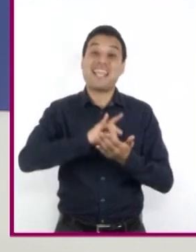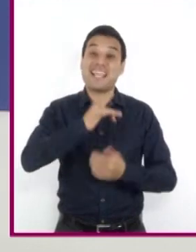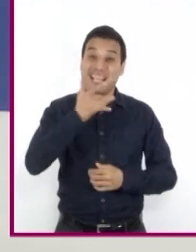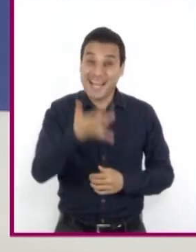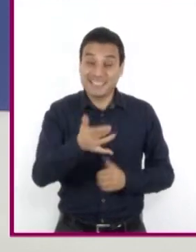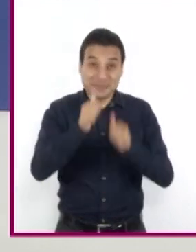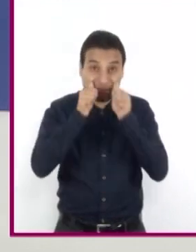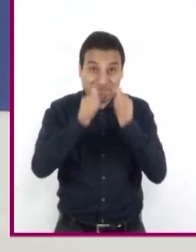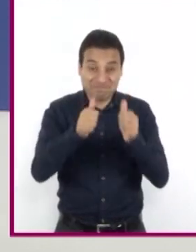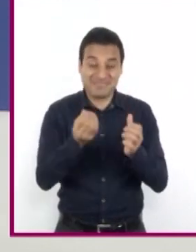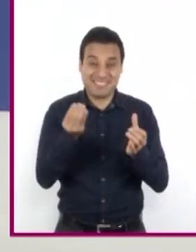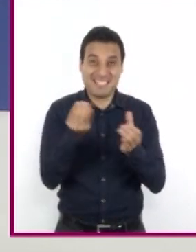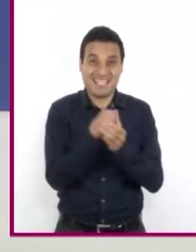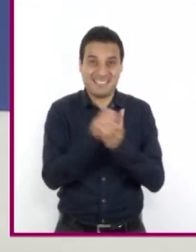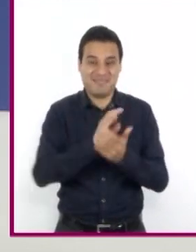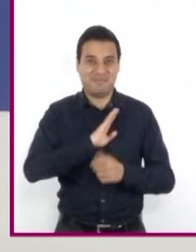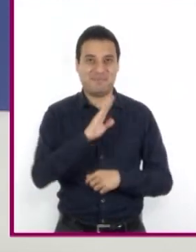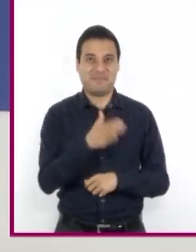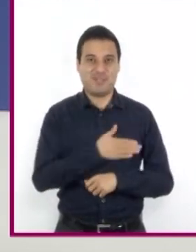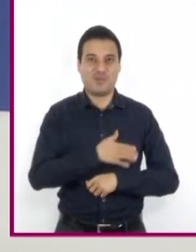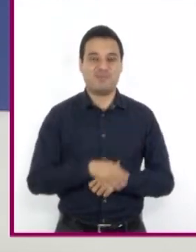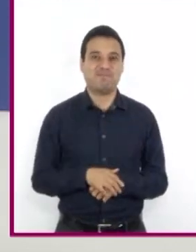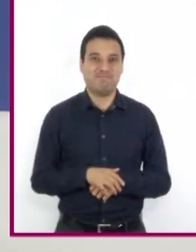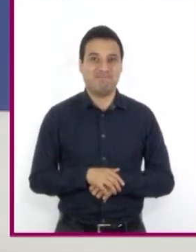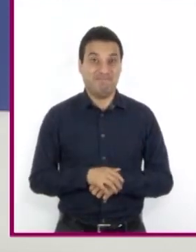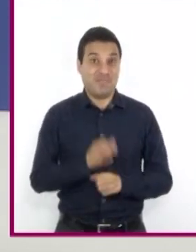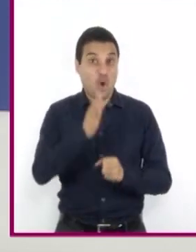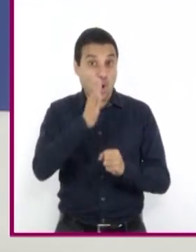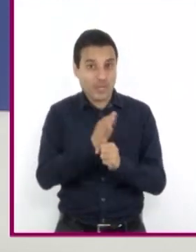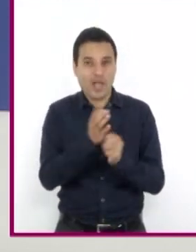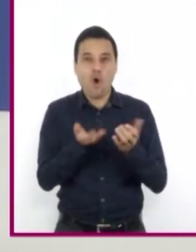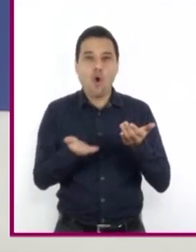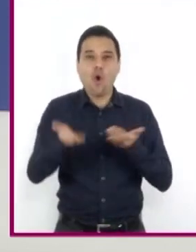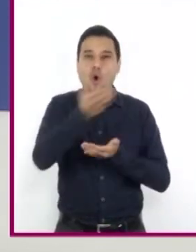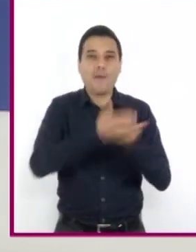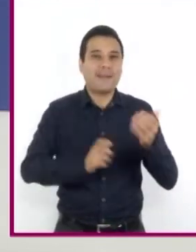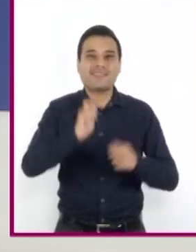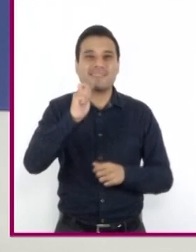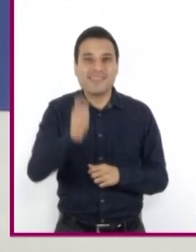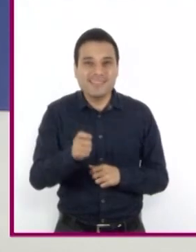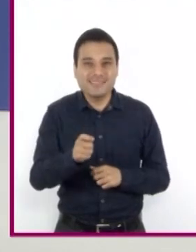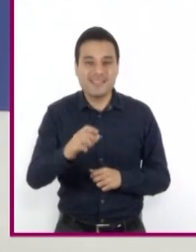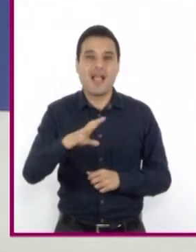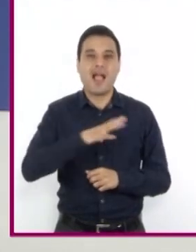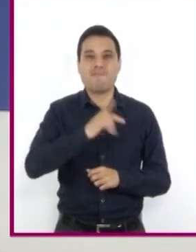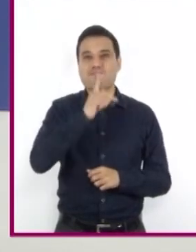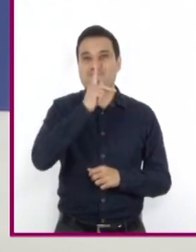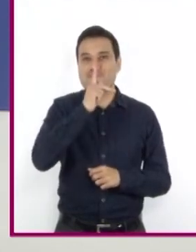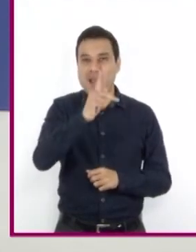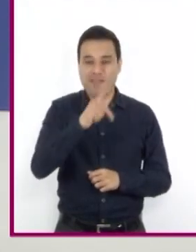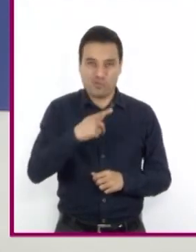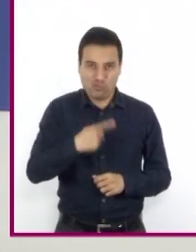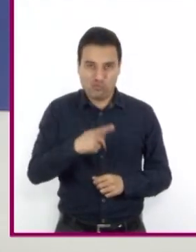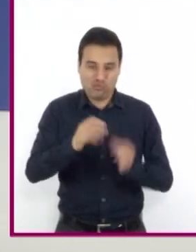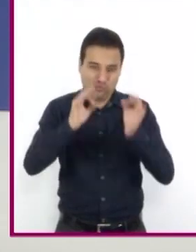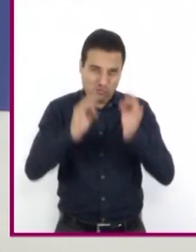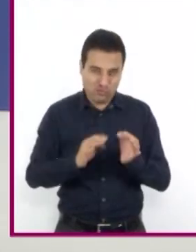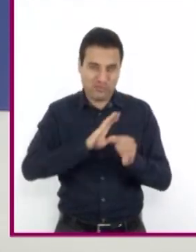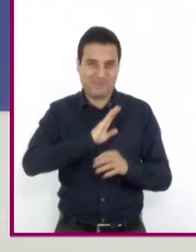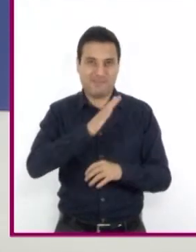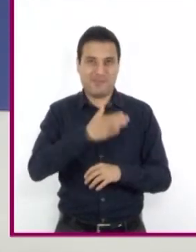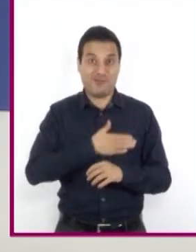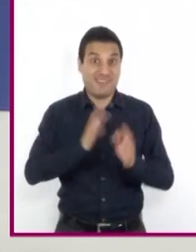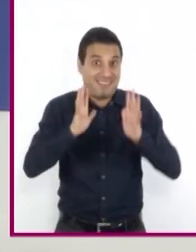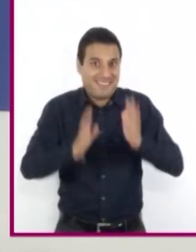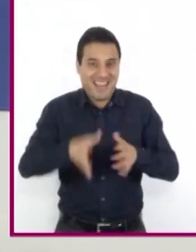nosotros esta sesión de lengua materna 2 en la que hemos compartido sobre la variedad de las expresiones en español. Hemos aprendido algo nuevo